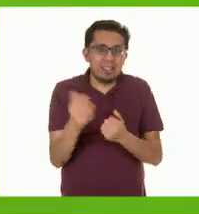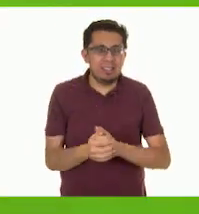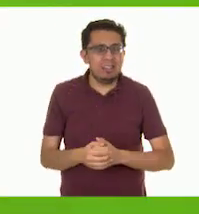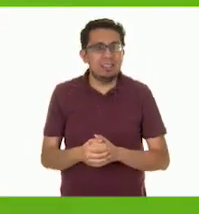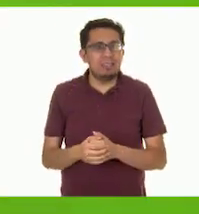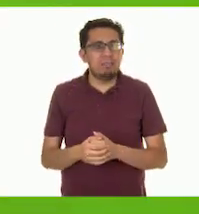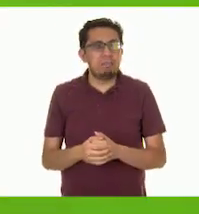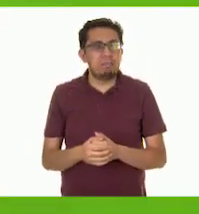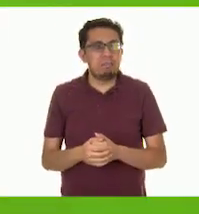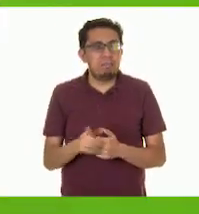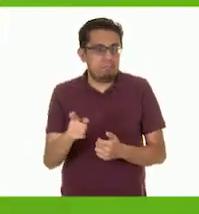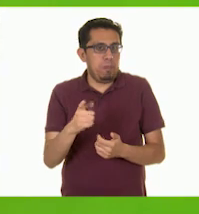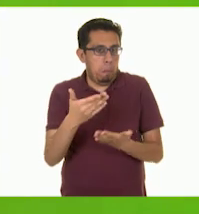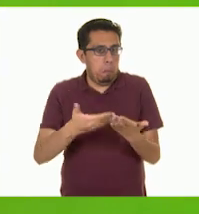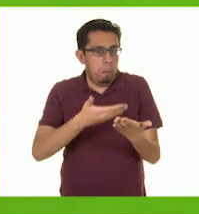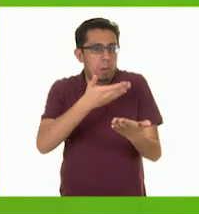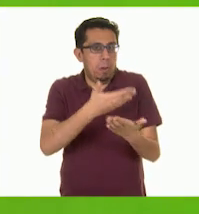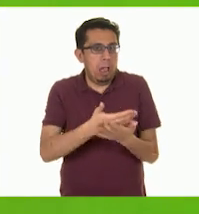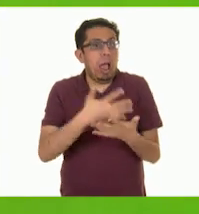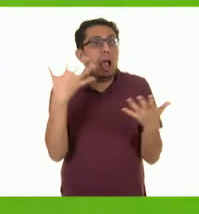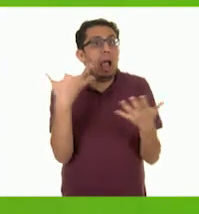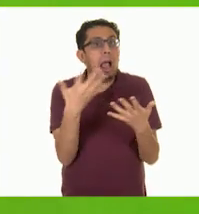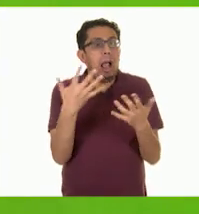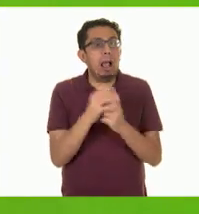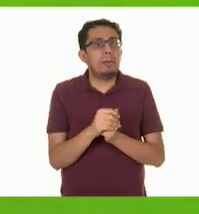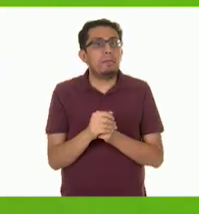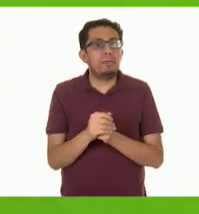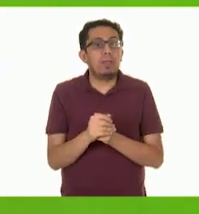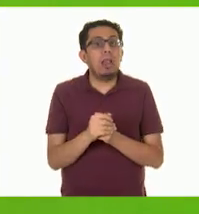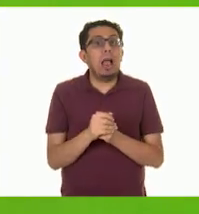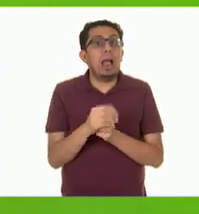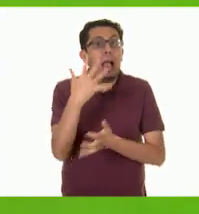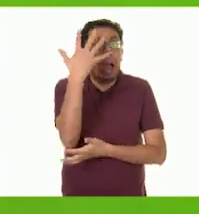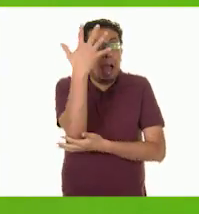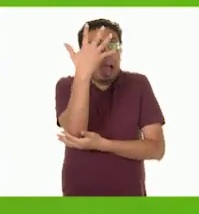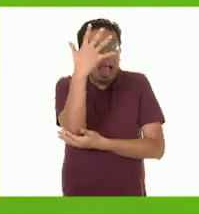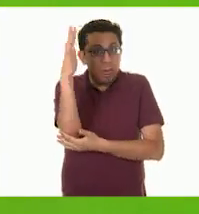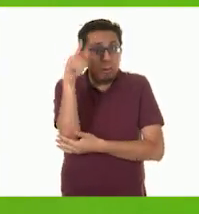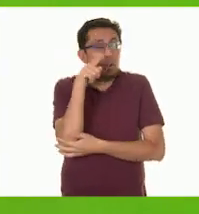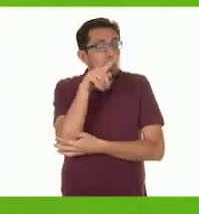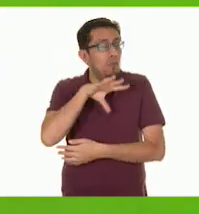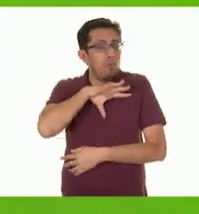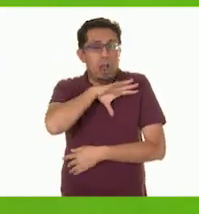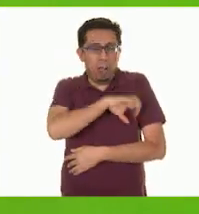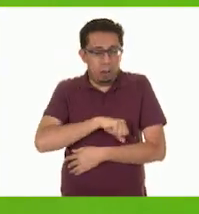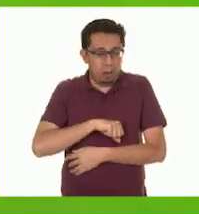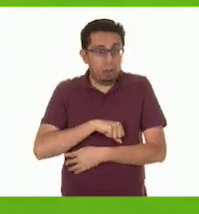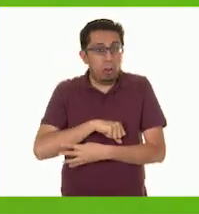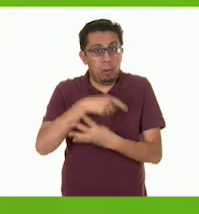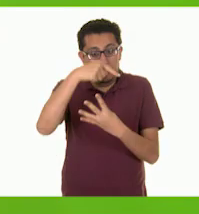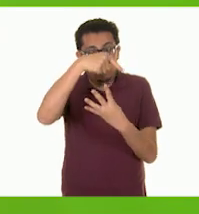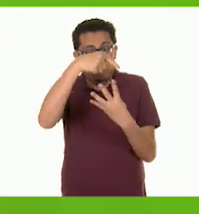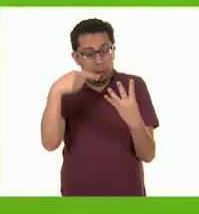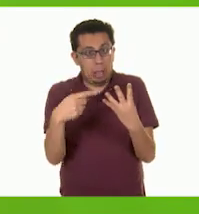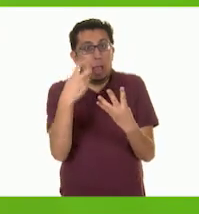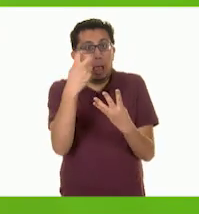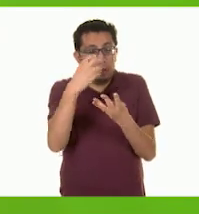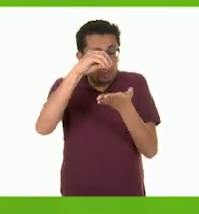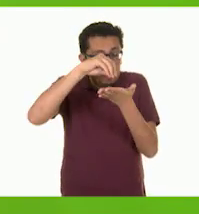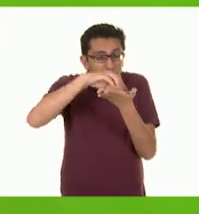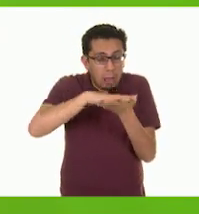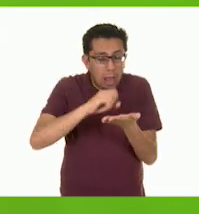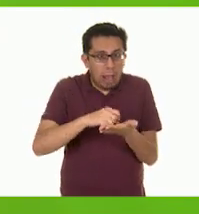¿Qué te parece si hacemos un registro con los cuatro árboles que más te gustan y a partir de ellos investigamos?